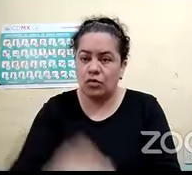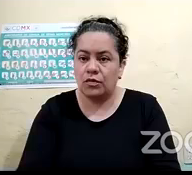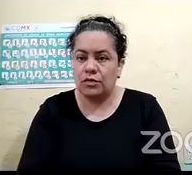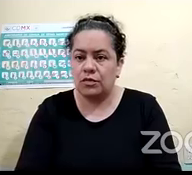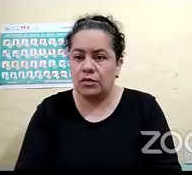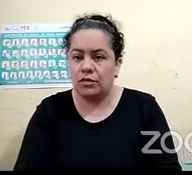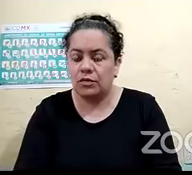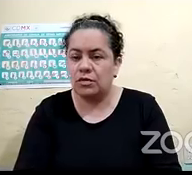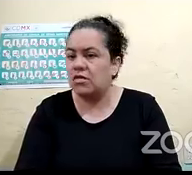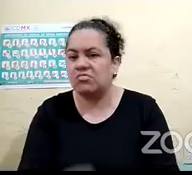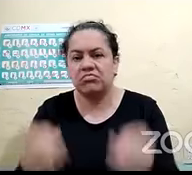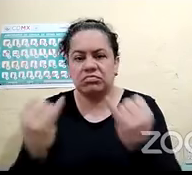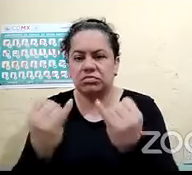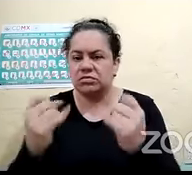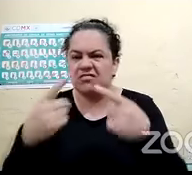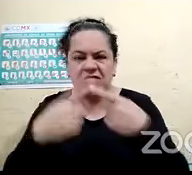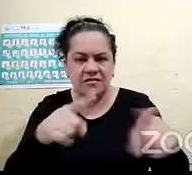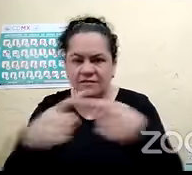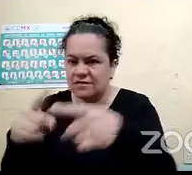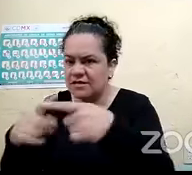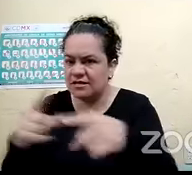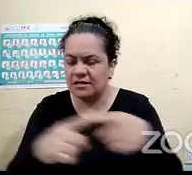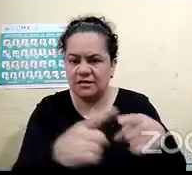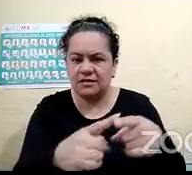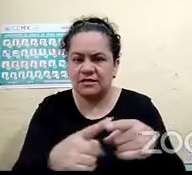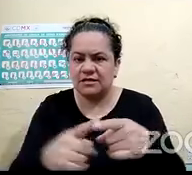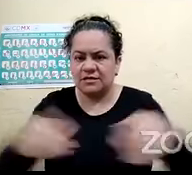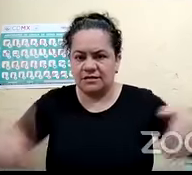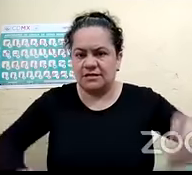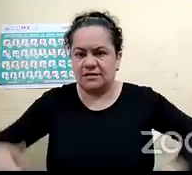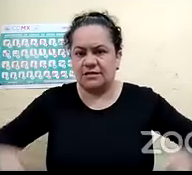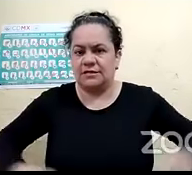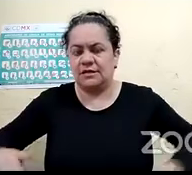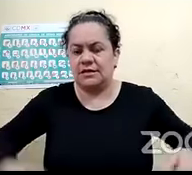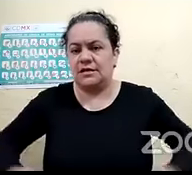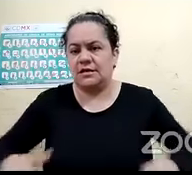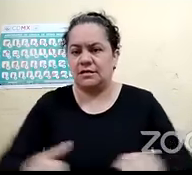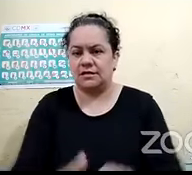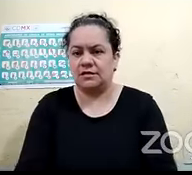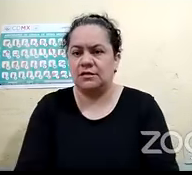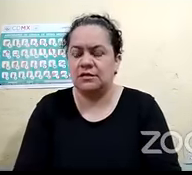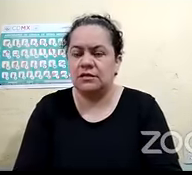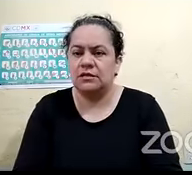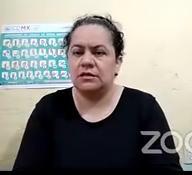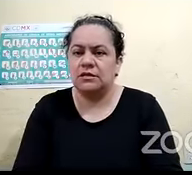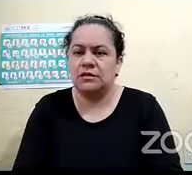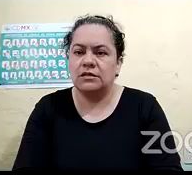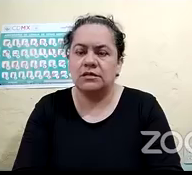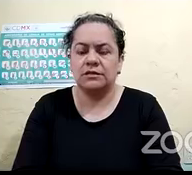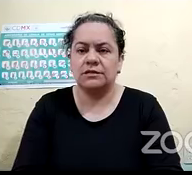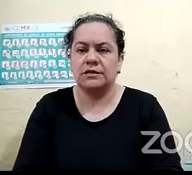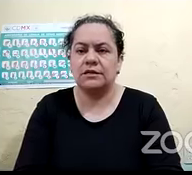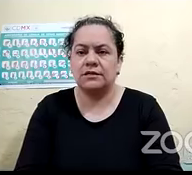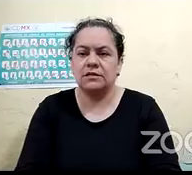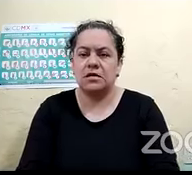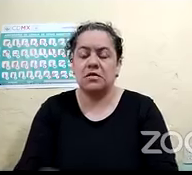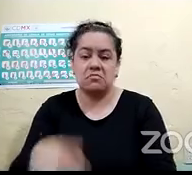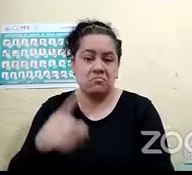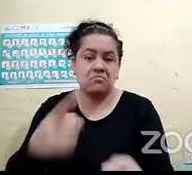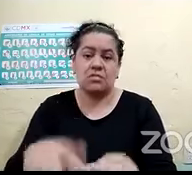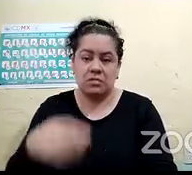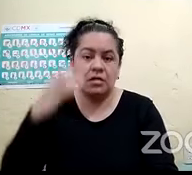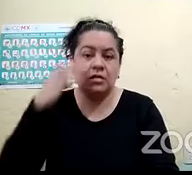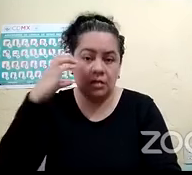mecanografía, orientación y movilidad, actividades de la vida diaria, computación básica y manejo de teléfonos inteligentes para